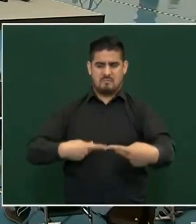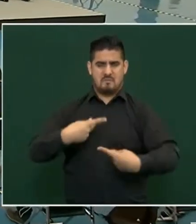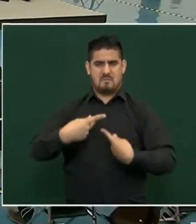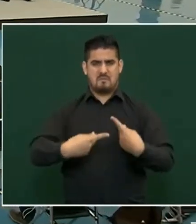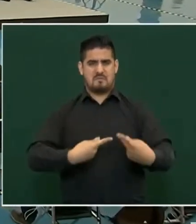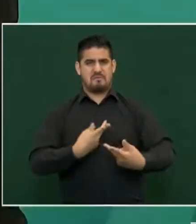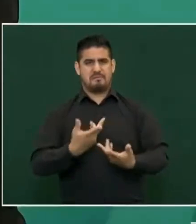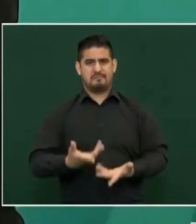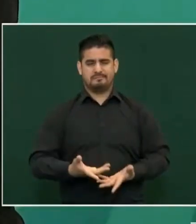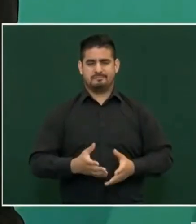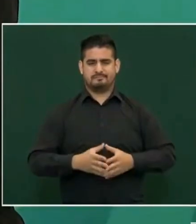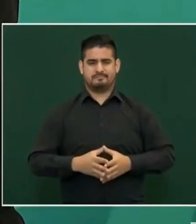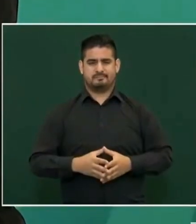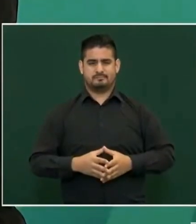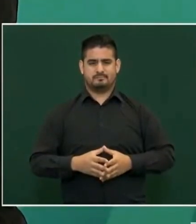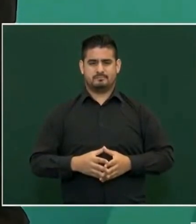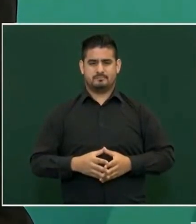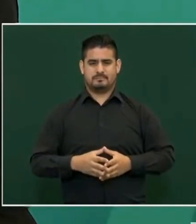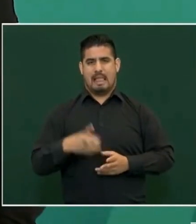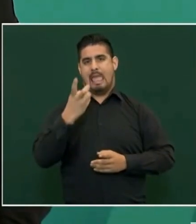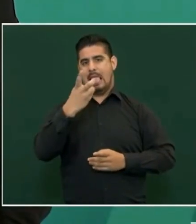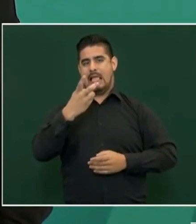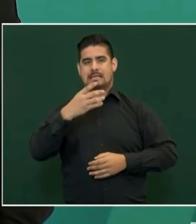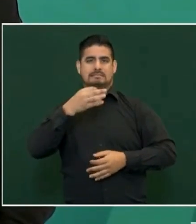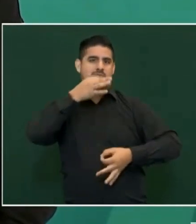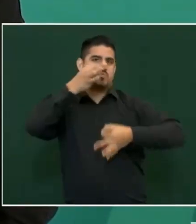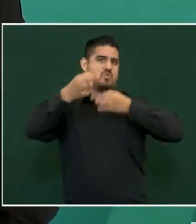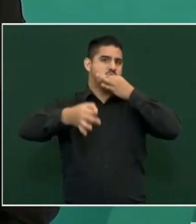seguro que es la noticia.